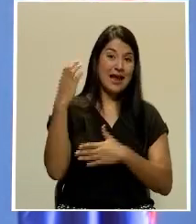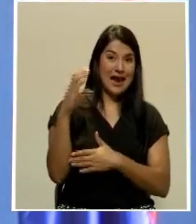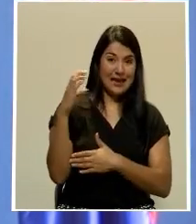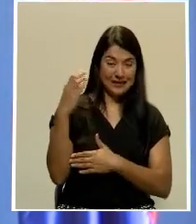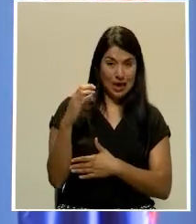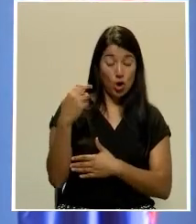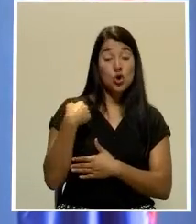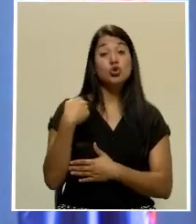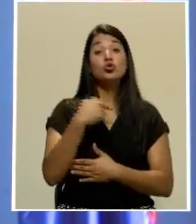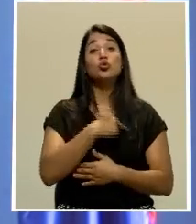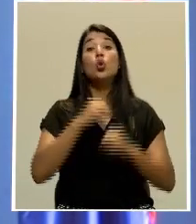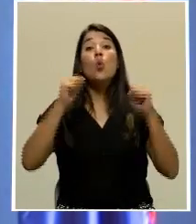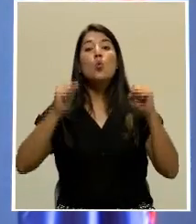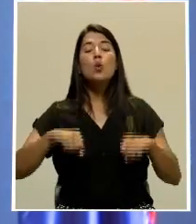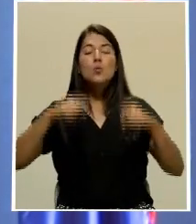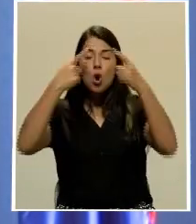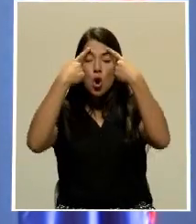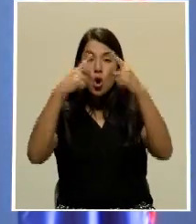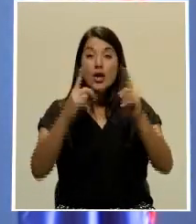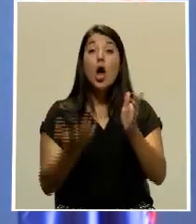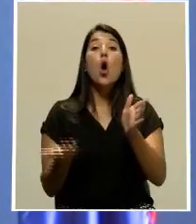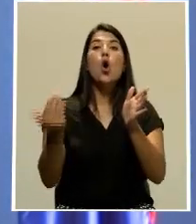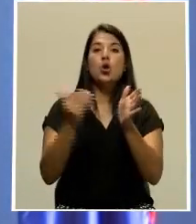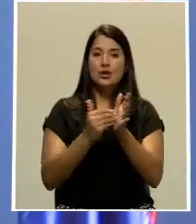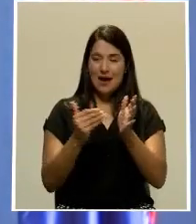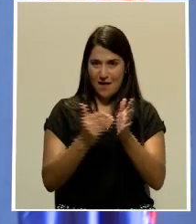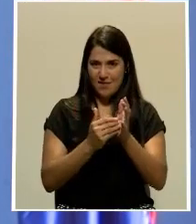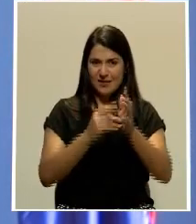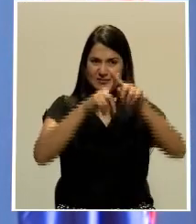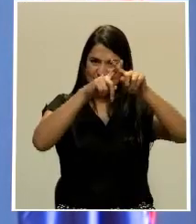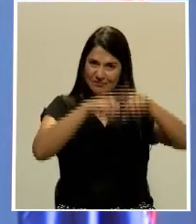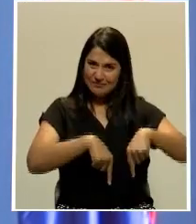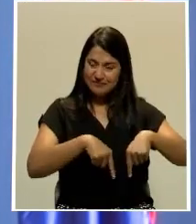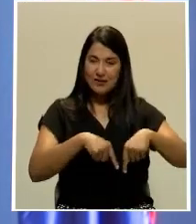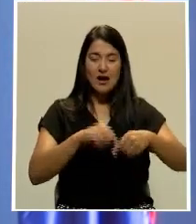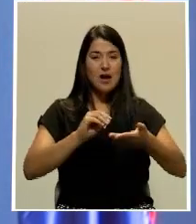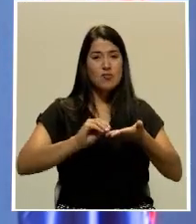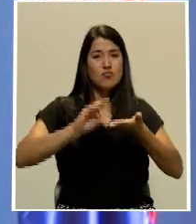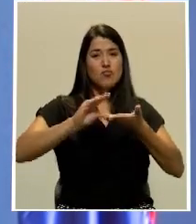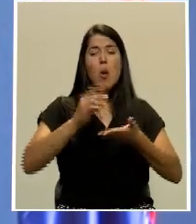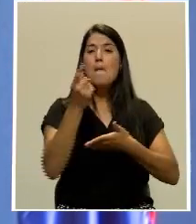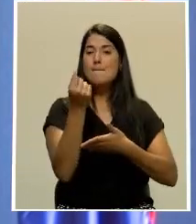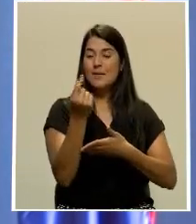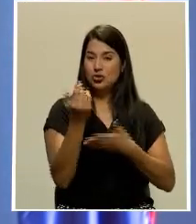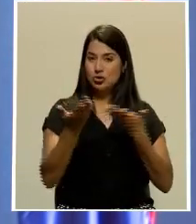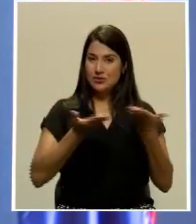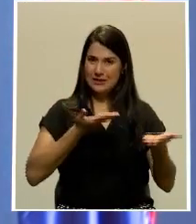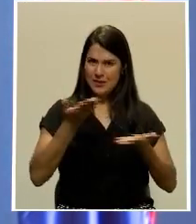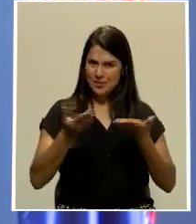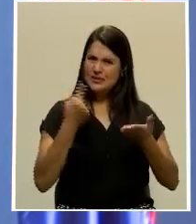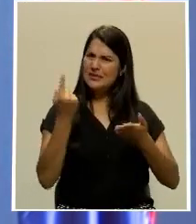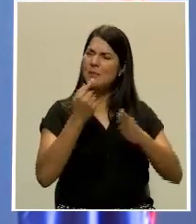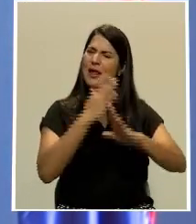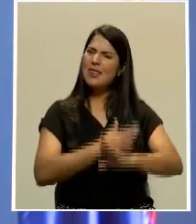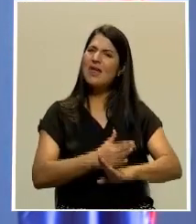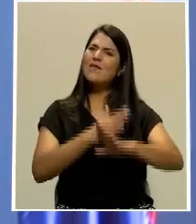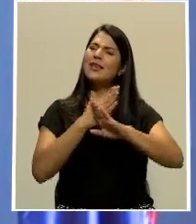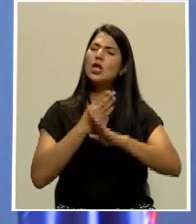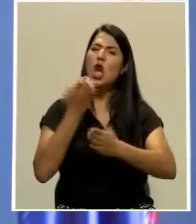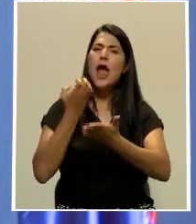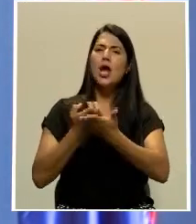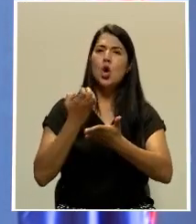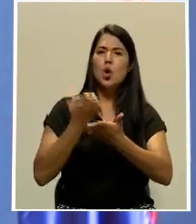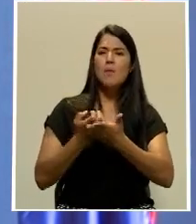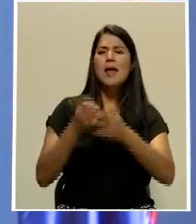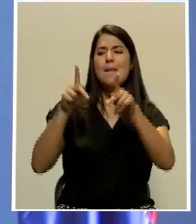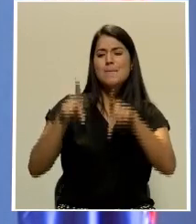Logramos con esto, una vez más, traernos abajo un aumento en tarifa de servicios, defendiendo el bolsillo de